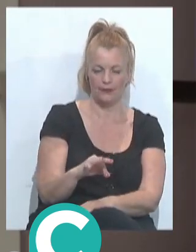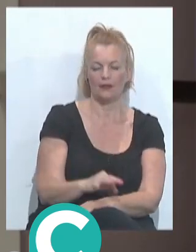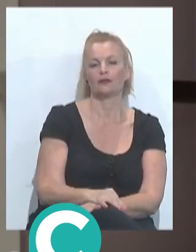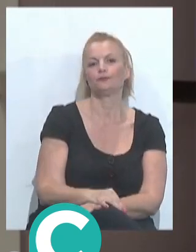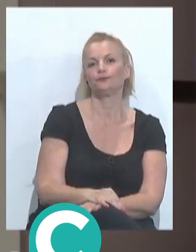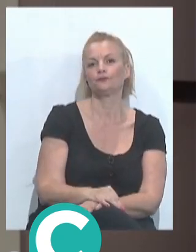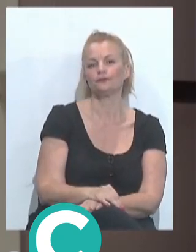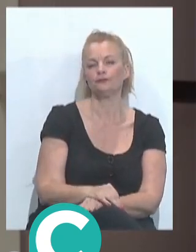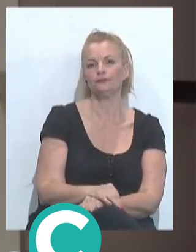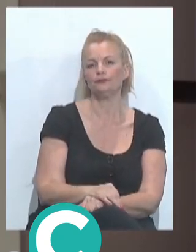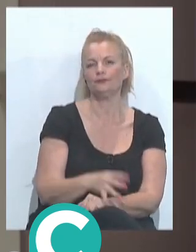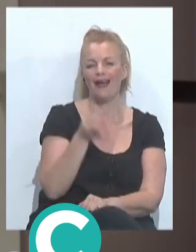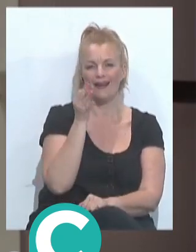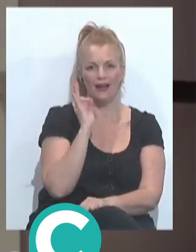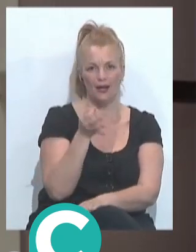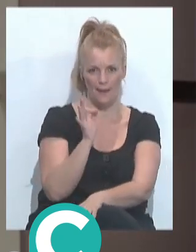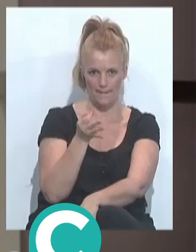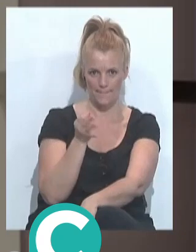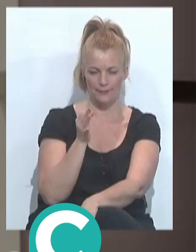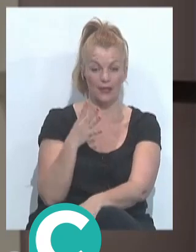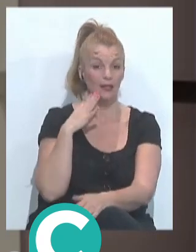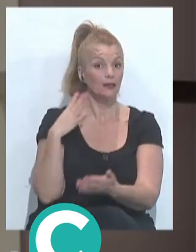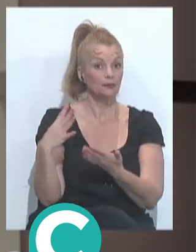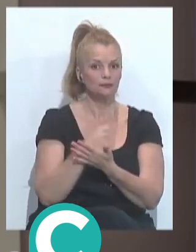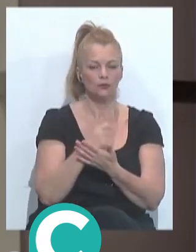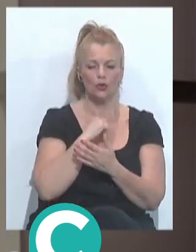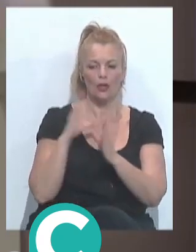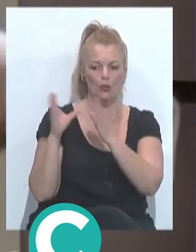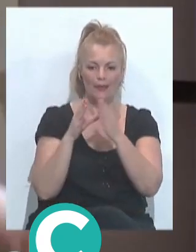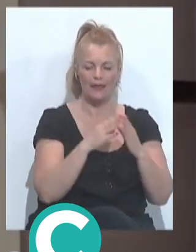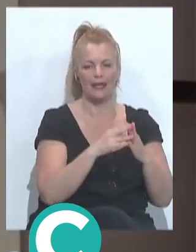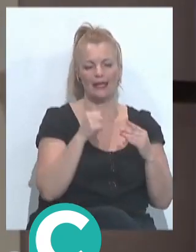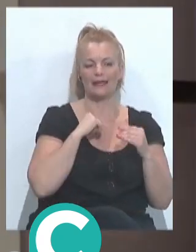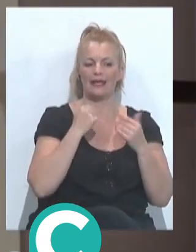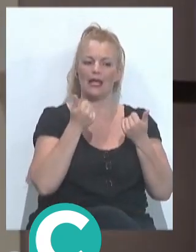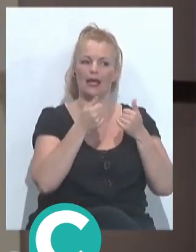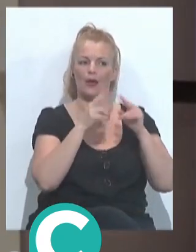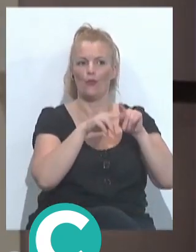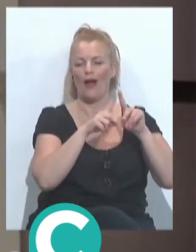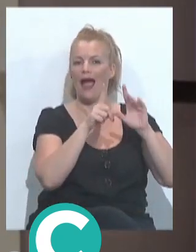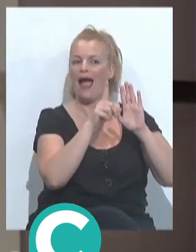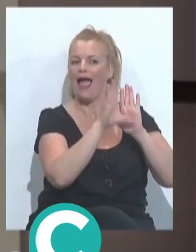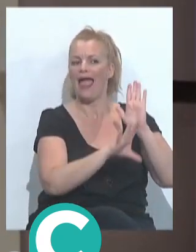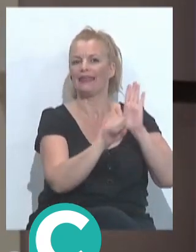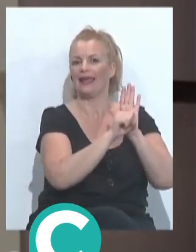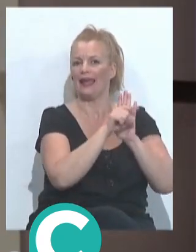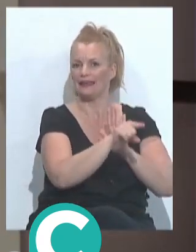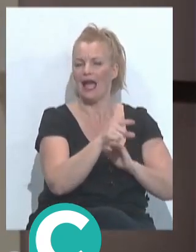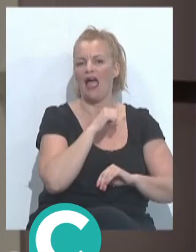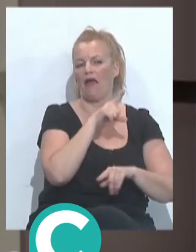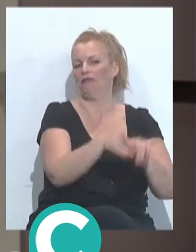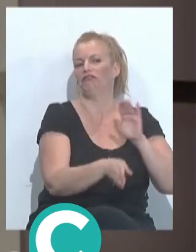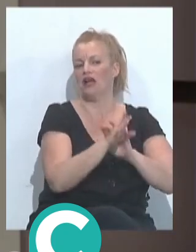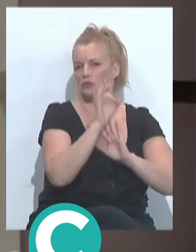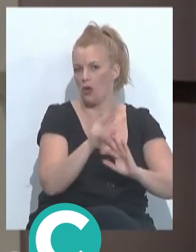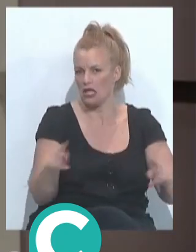Y... Claro, es verdad que todo el mundo tiene, toda la ocupación tiene su etiqueta, siempre está casi seguro en la final, está en semifinales y